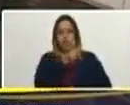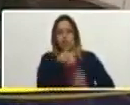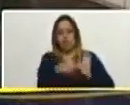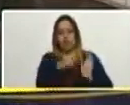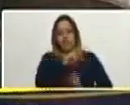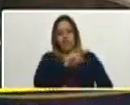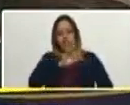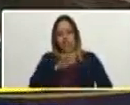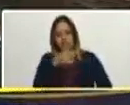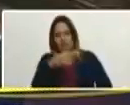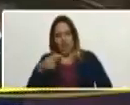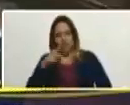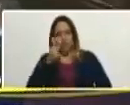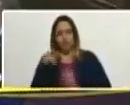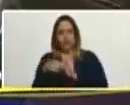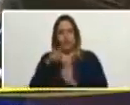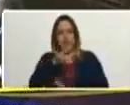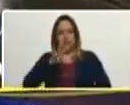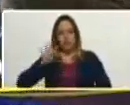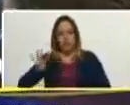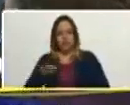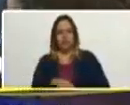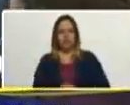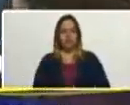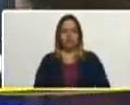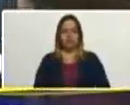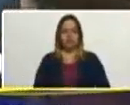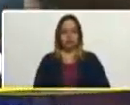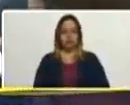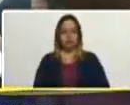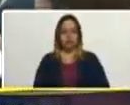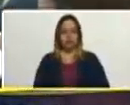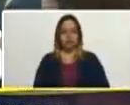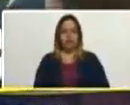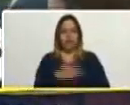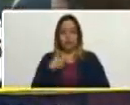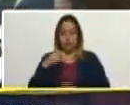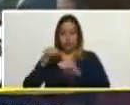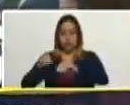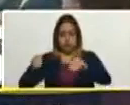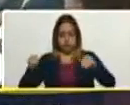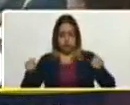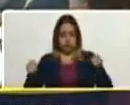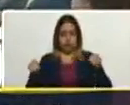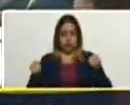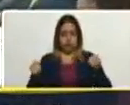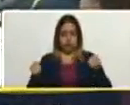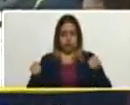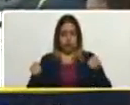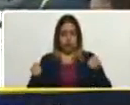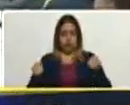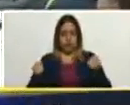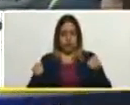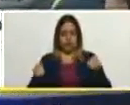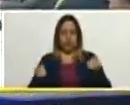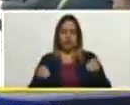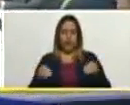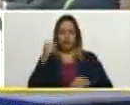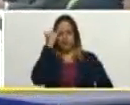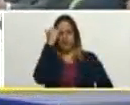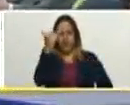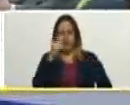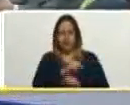por parte de la Asamblea Nacional, he convocado de manera muy intencional